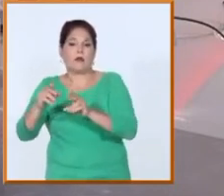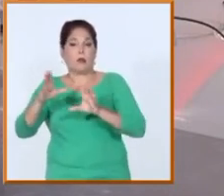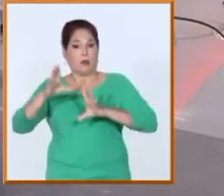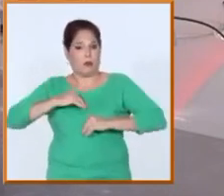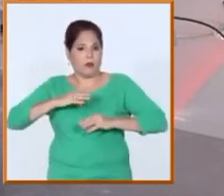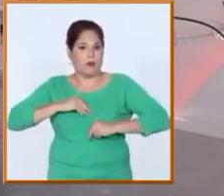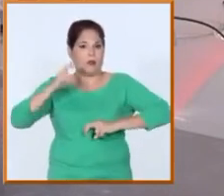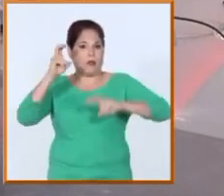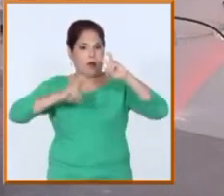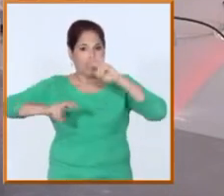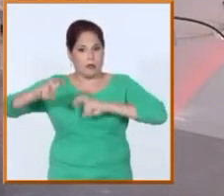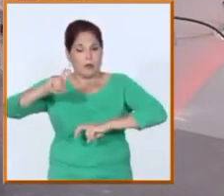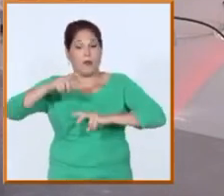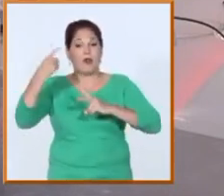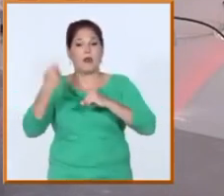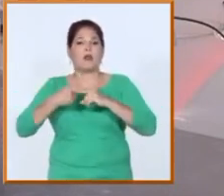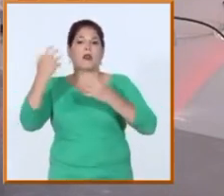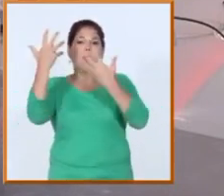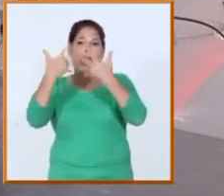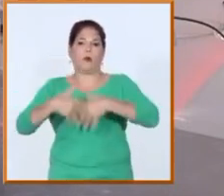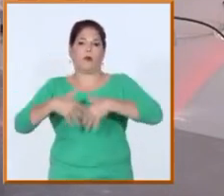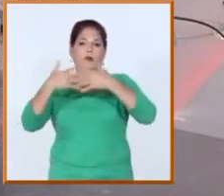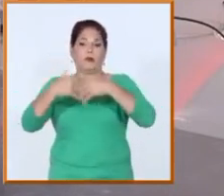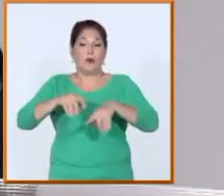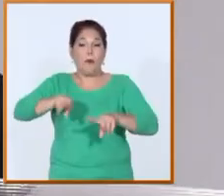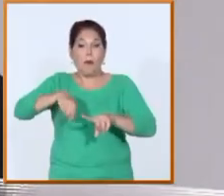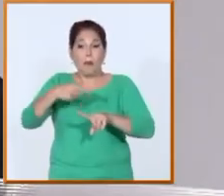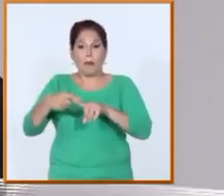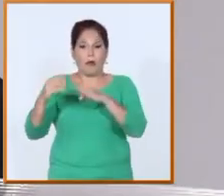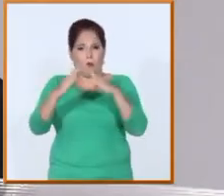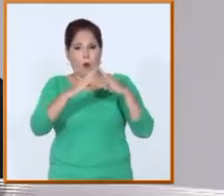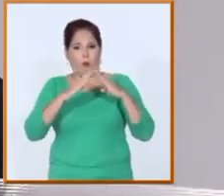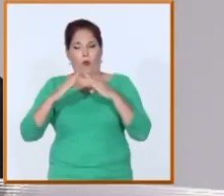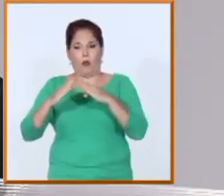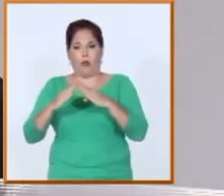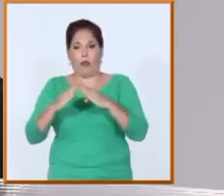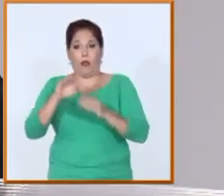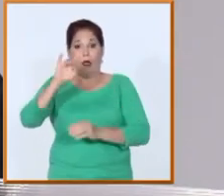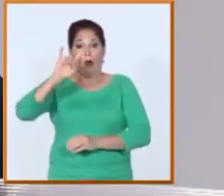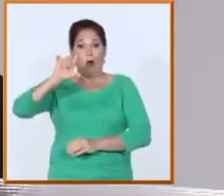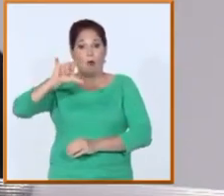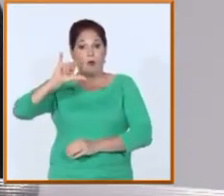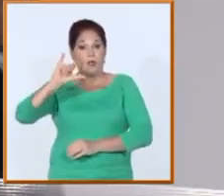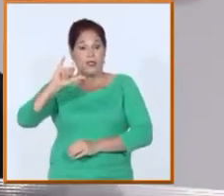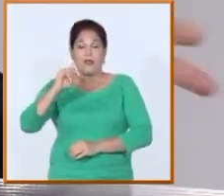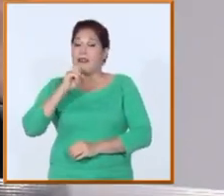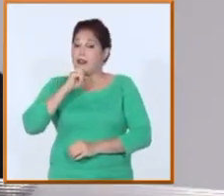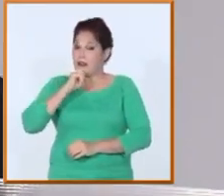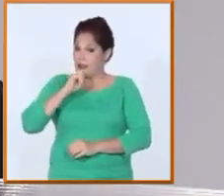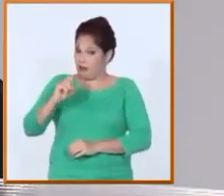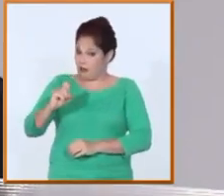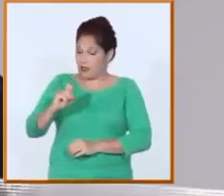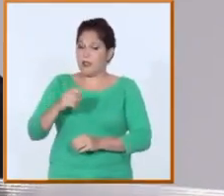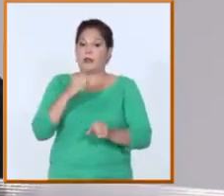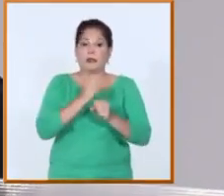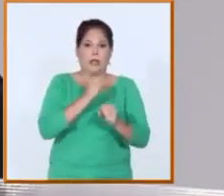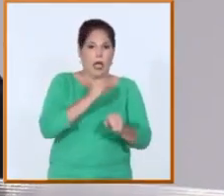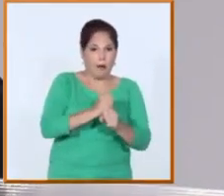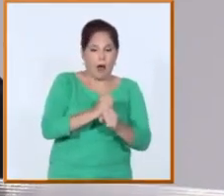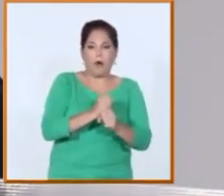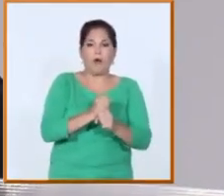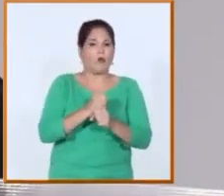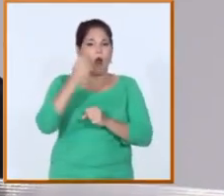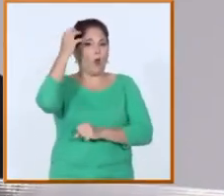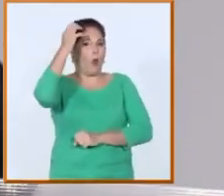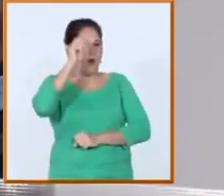la producción y la vida en una comunidad, ¿no? Efectivamente, es como ser un intendente también, combinar las labores de intendente con las labores